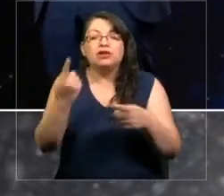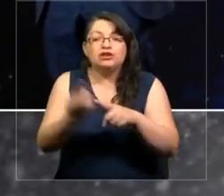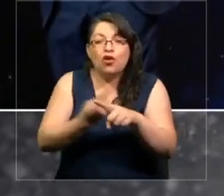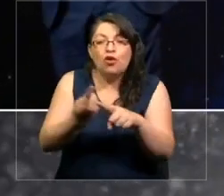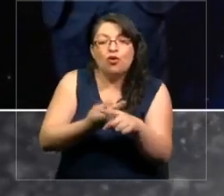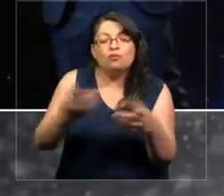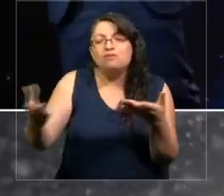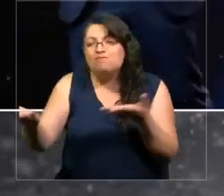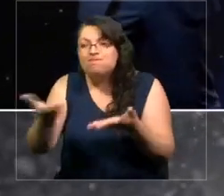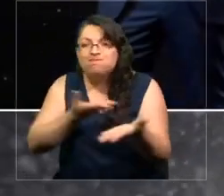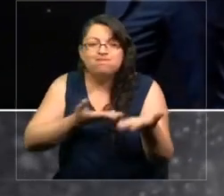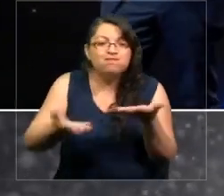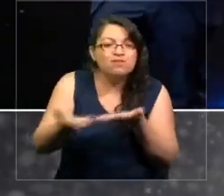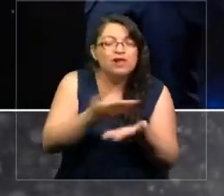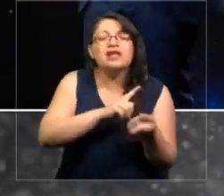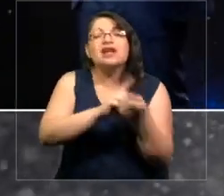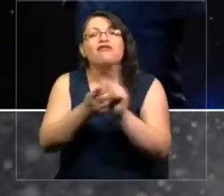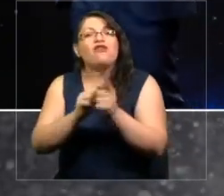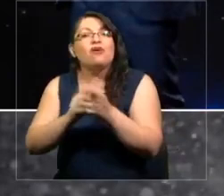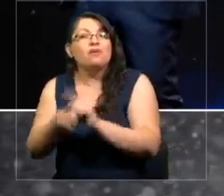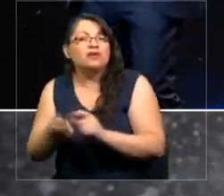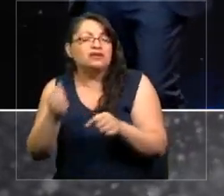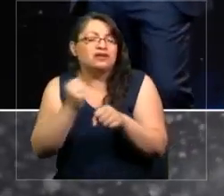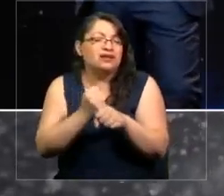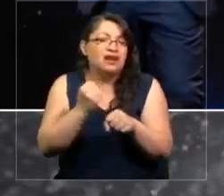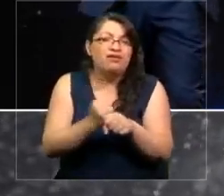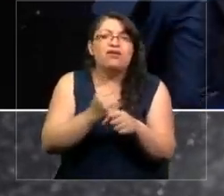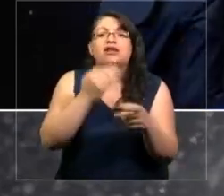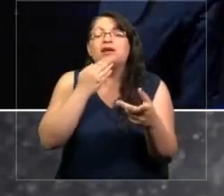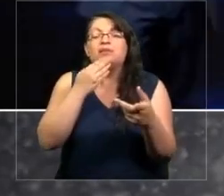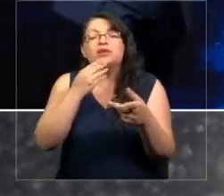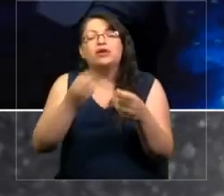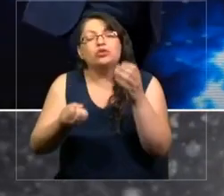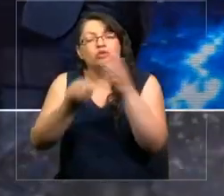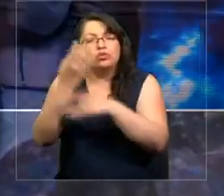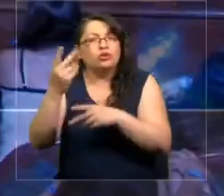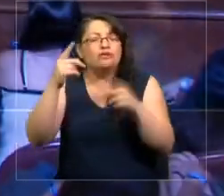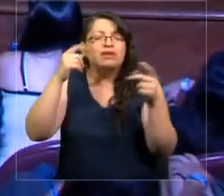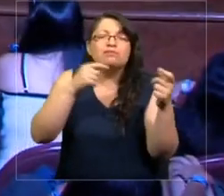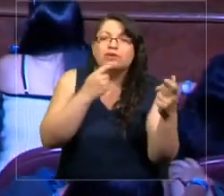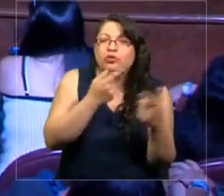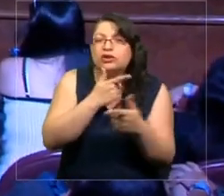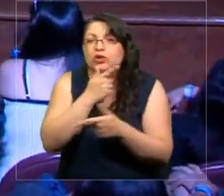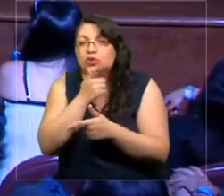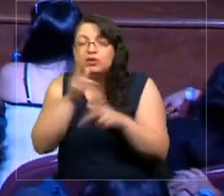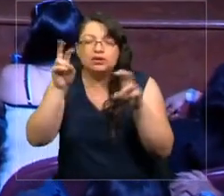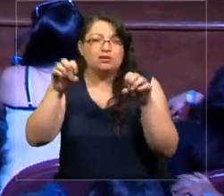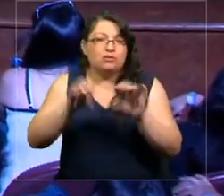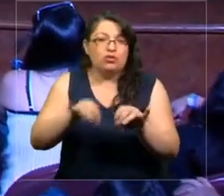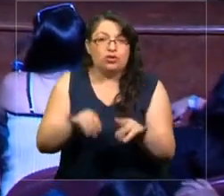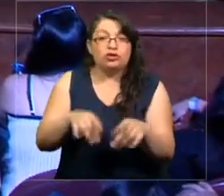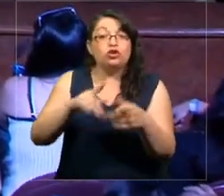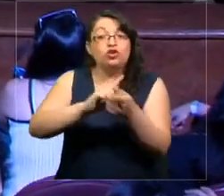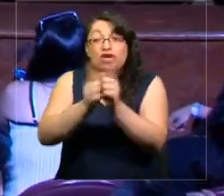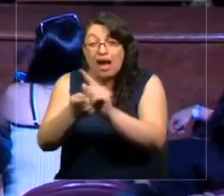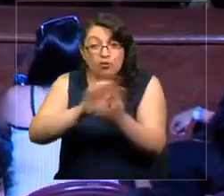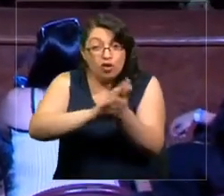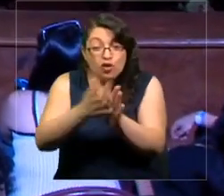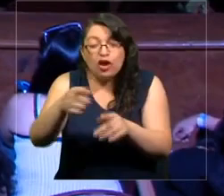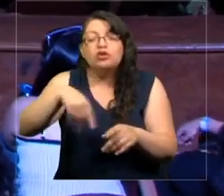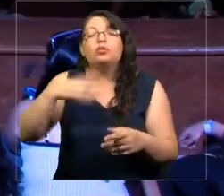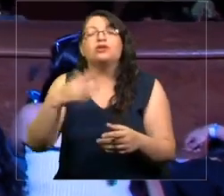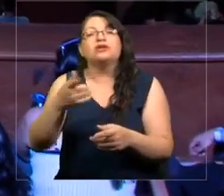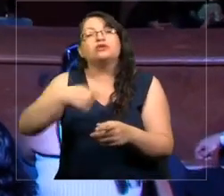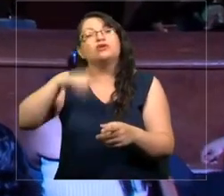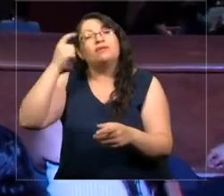transformaciones en lo laboral, de nuevas preguntas en lo educativo. Pero además, con todos estos cambios, es importante que nos preguntemos cómo hacemos